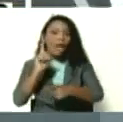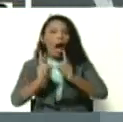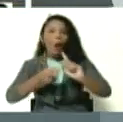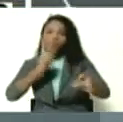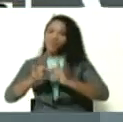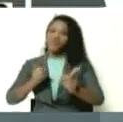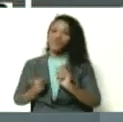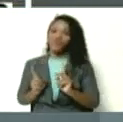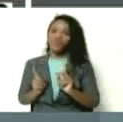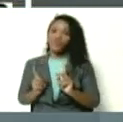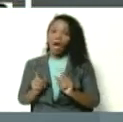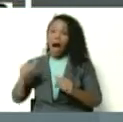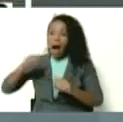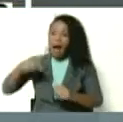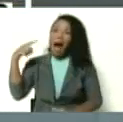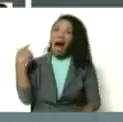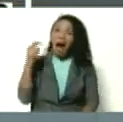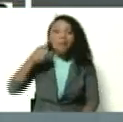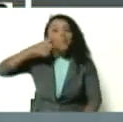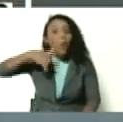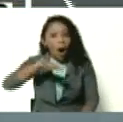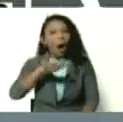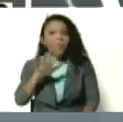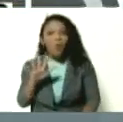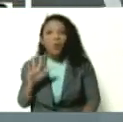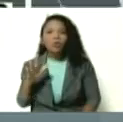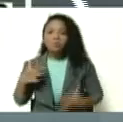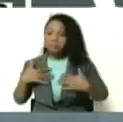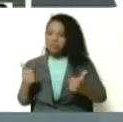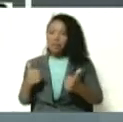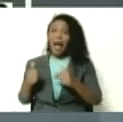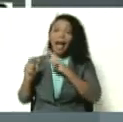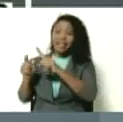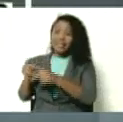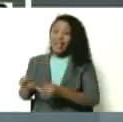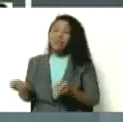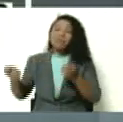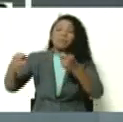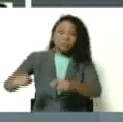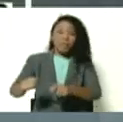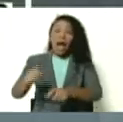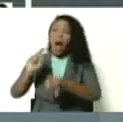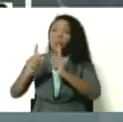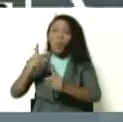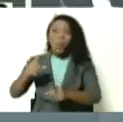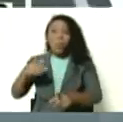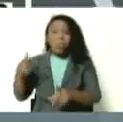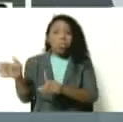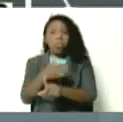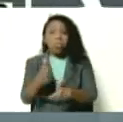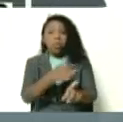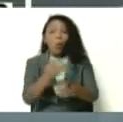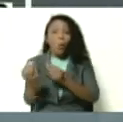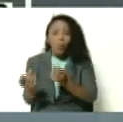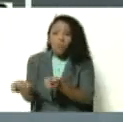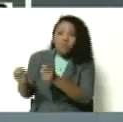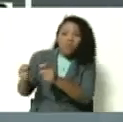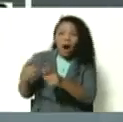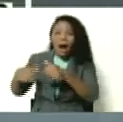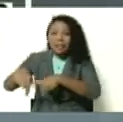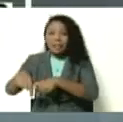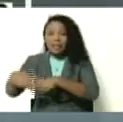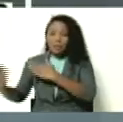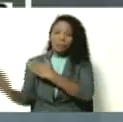primero, un pueblo sano, que a pesar del bloqueo infame, de esas sanciones que son, más que sanciones, son crímenes de lesa